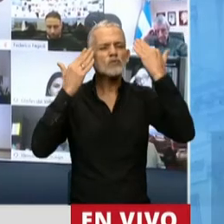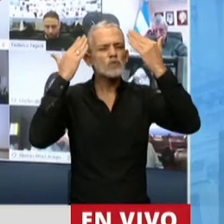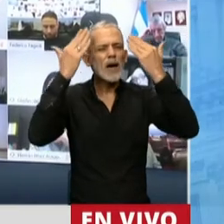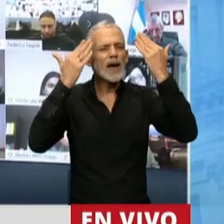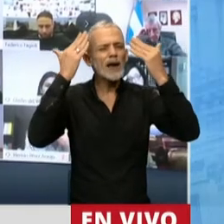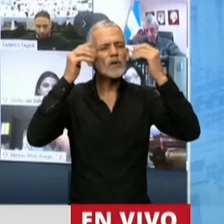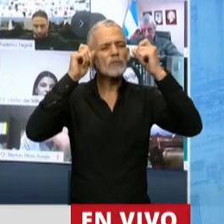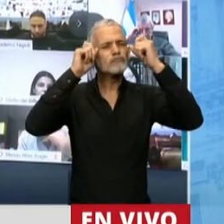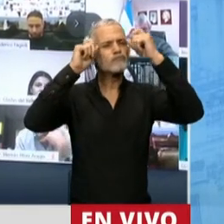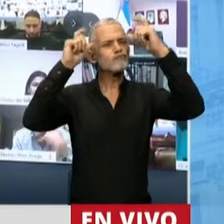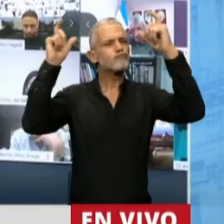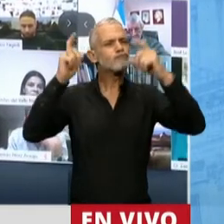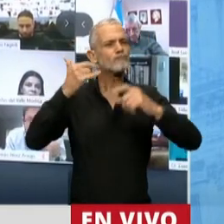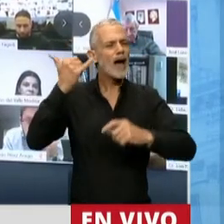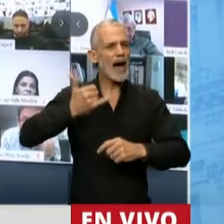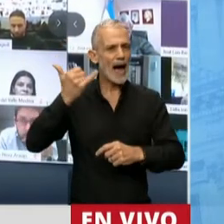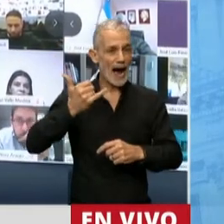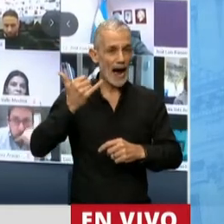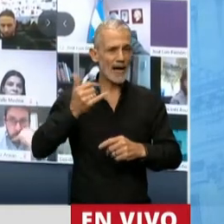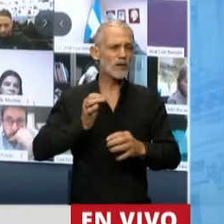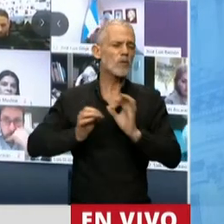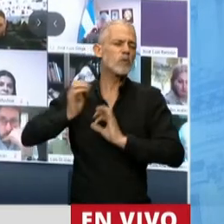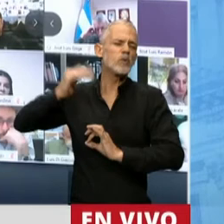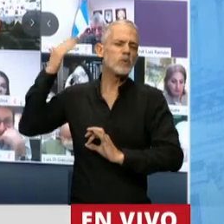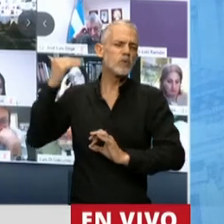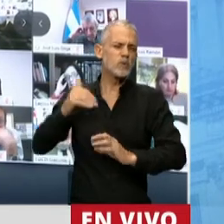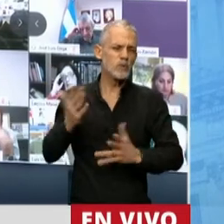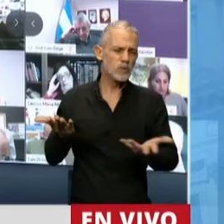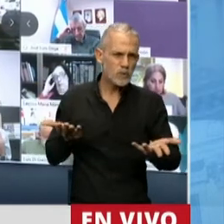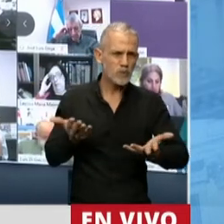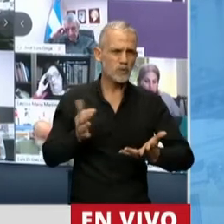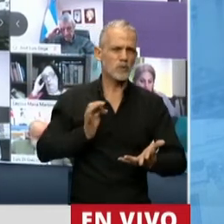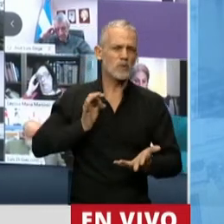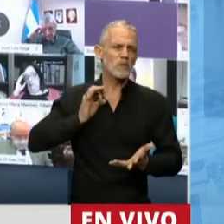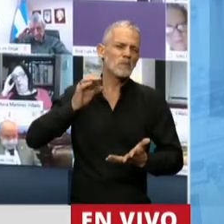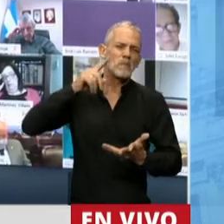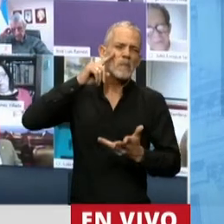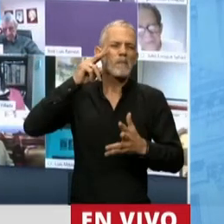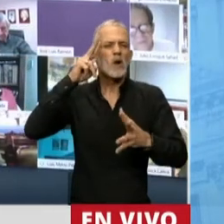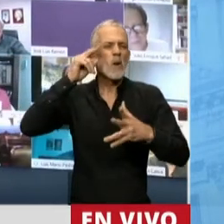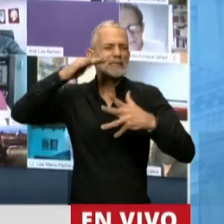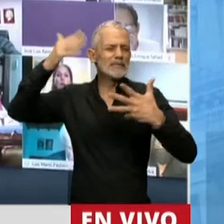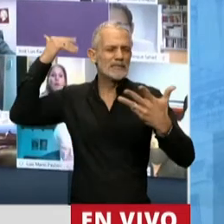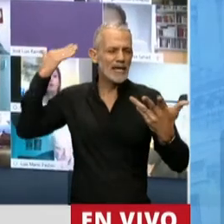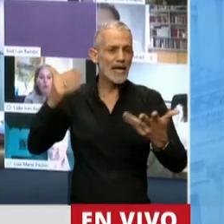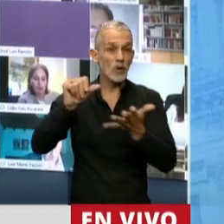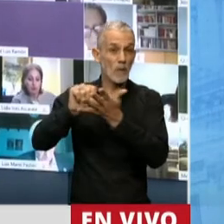propia de mediados del siglo pasado donde los podían